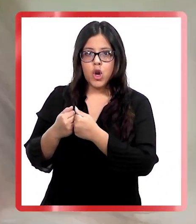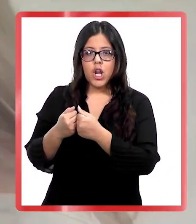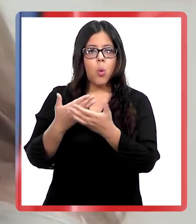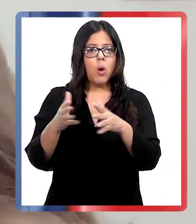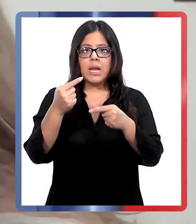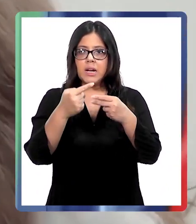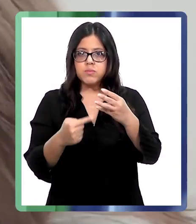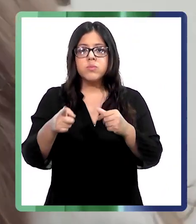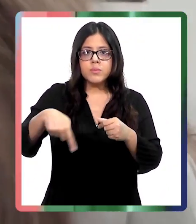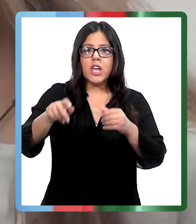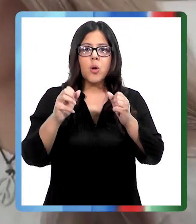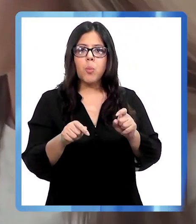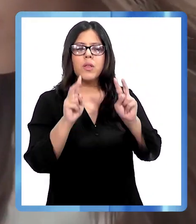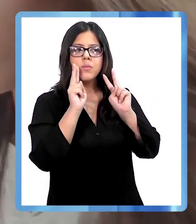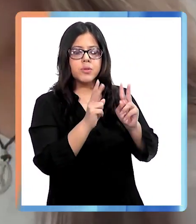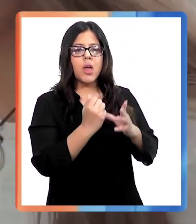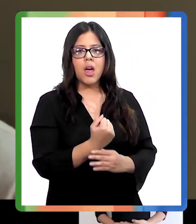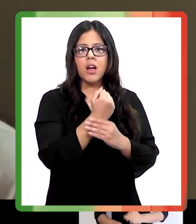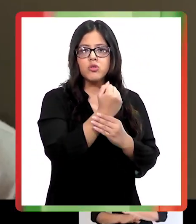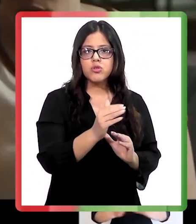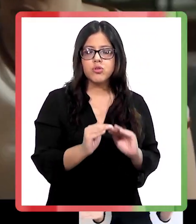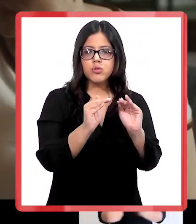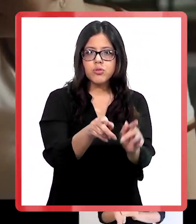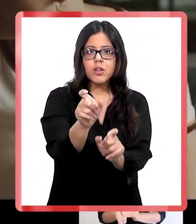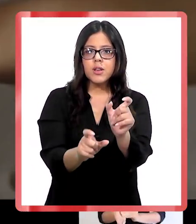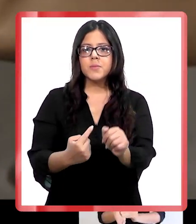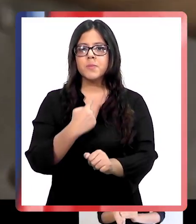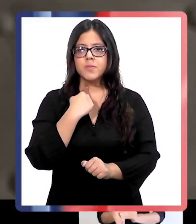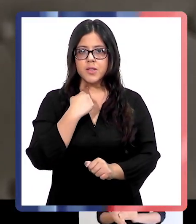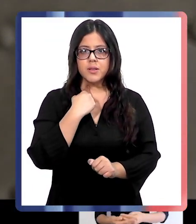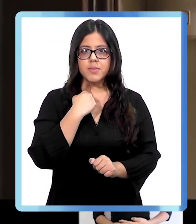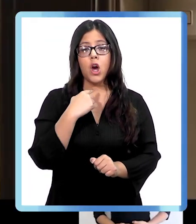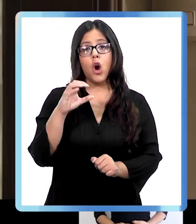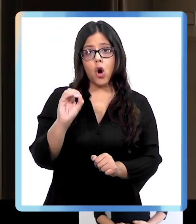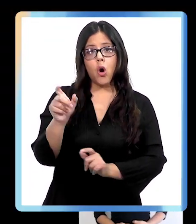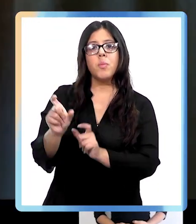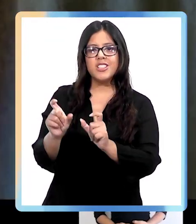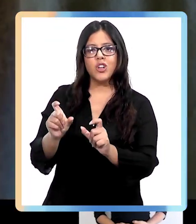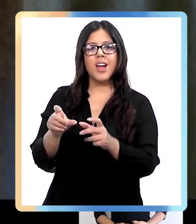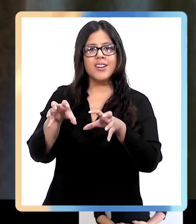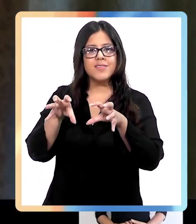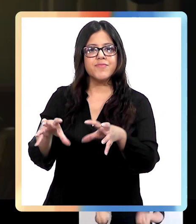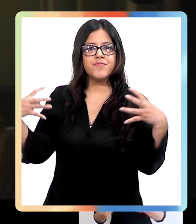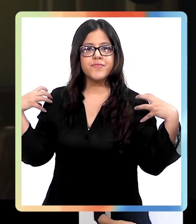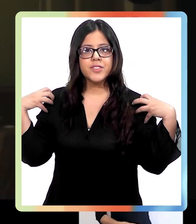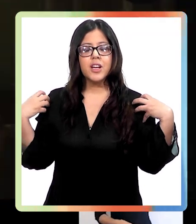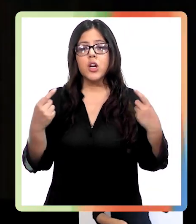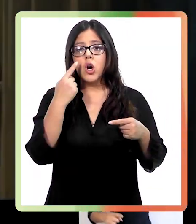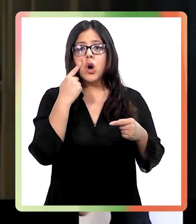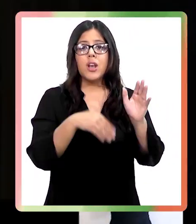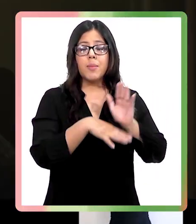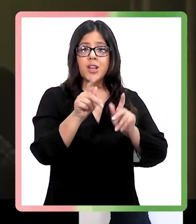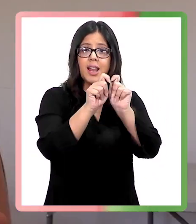un canal de ayuda y de apoyo a quienes son víctimas o agresores, porque tenemos que tener también en cuenta que muchas de las campañas publicitarias solamente